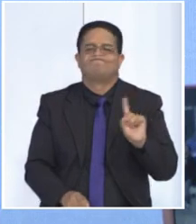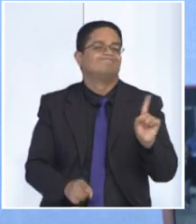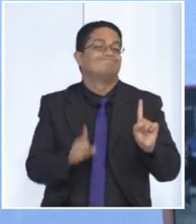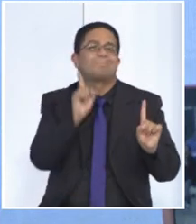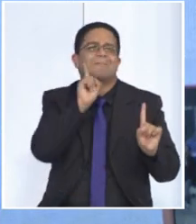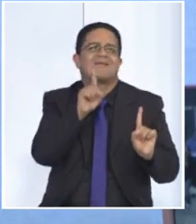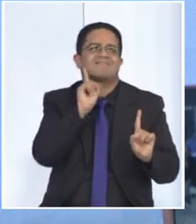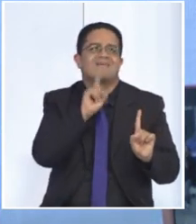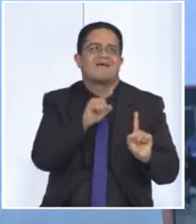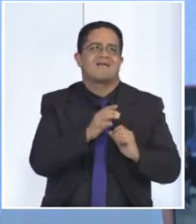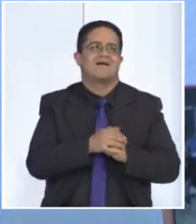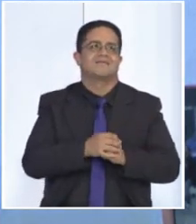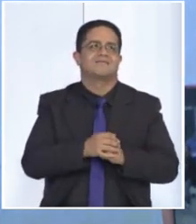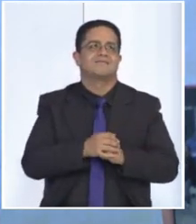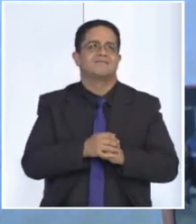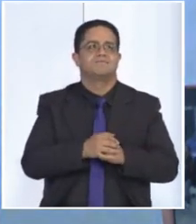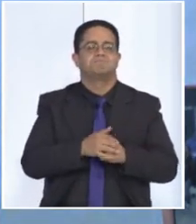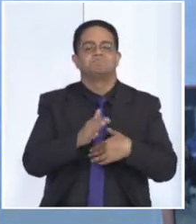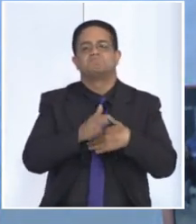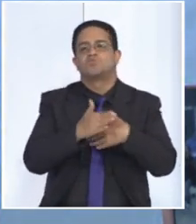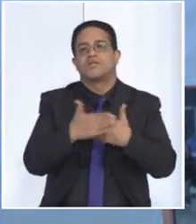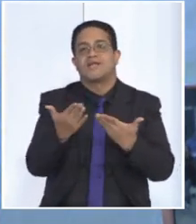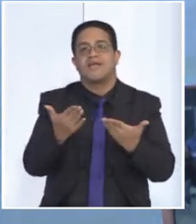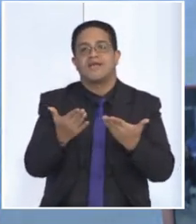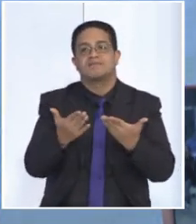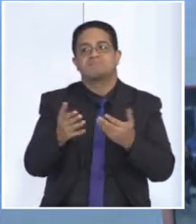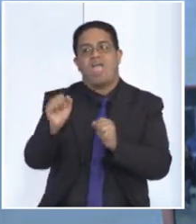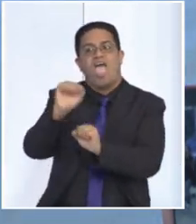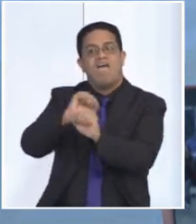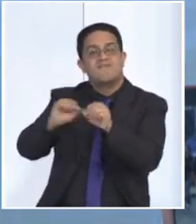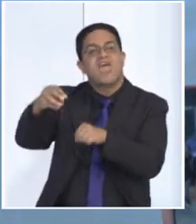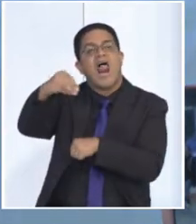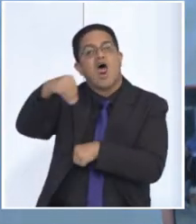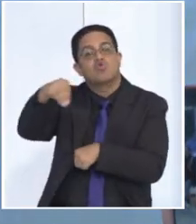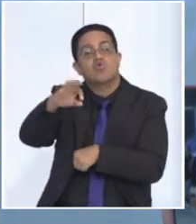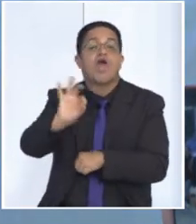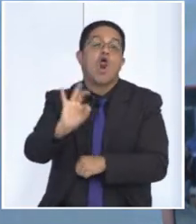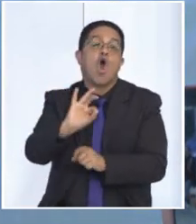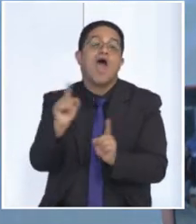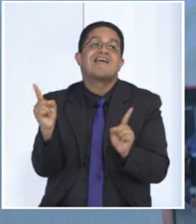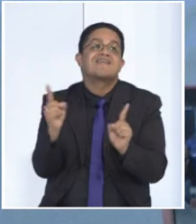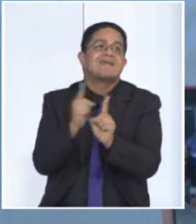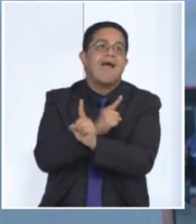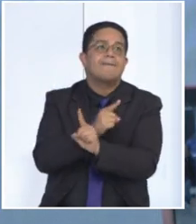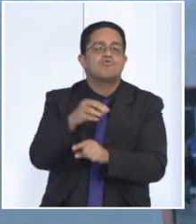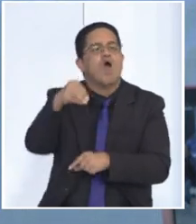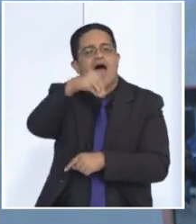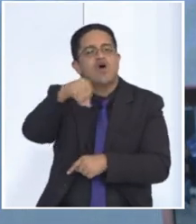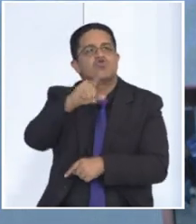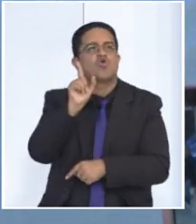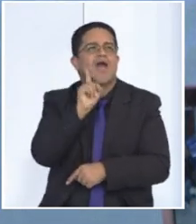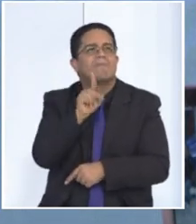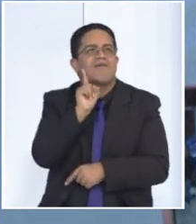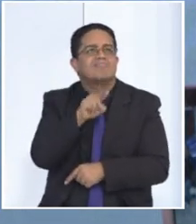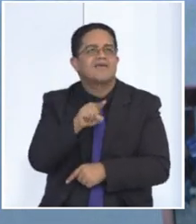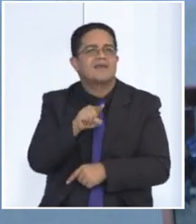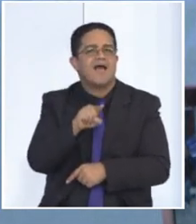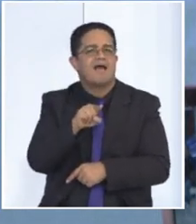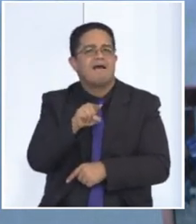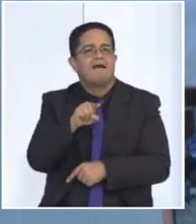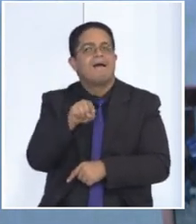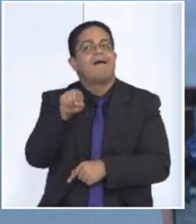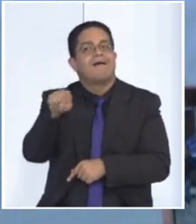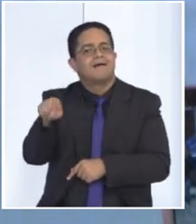porque en realidad eliminar el azúcar refinada o cambiarla por adulcorante artificial en ese